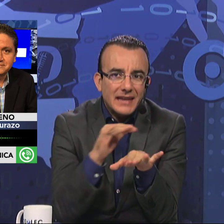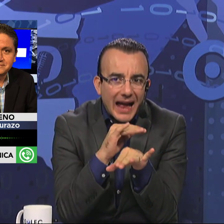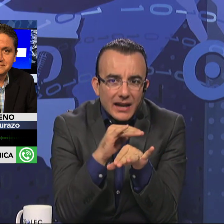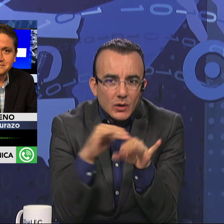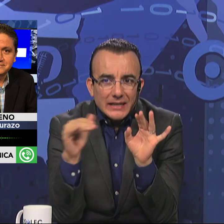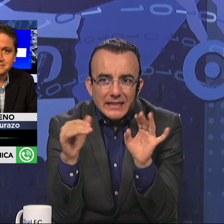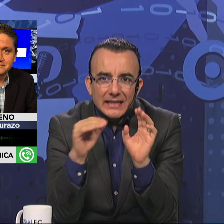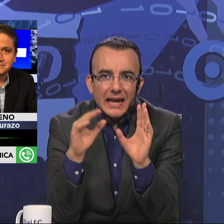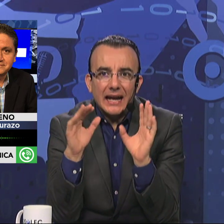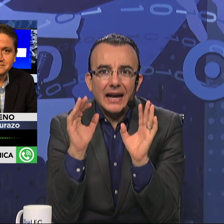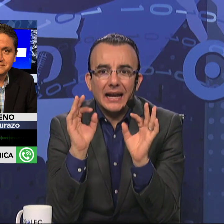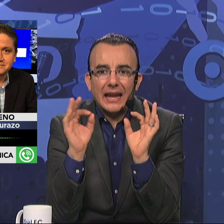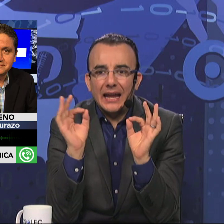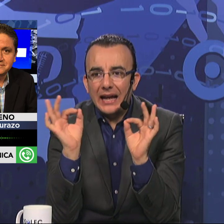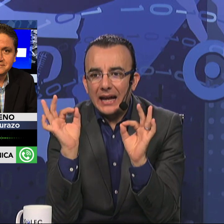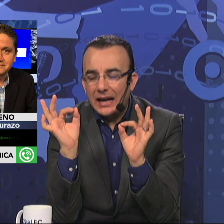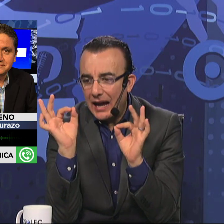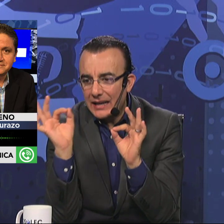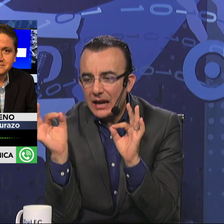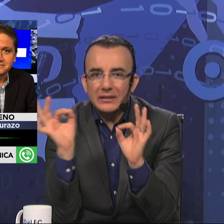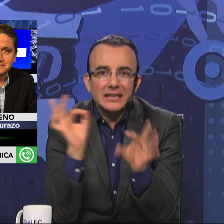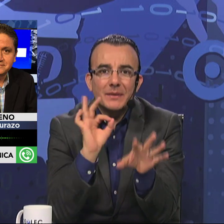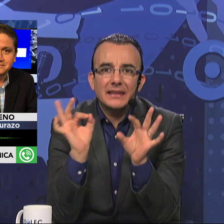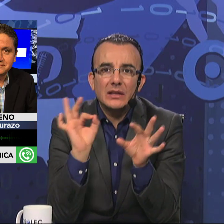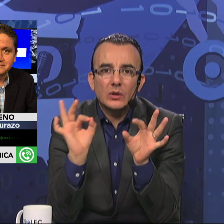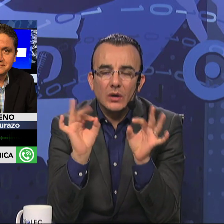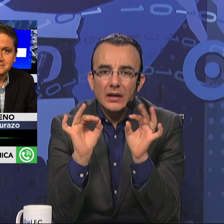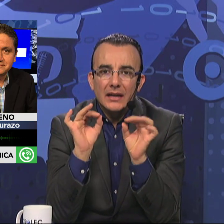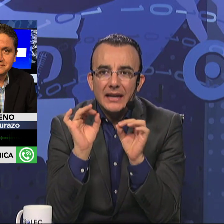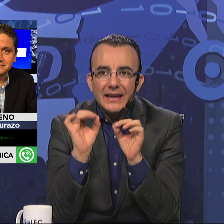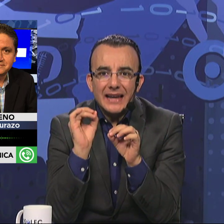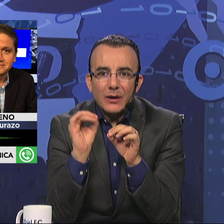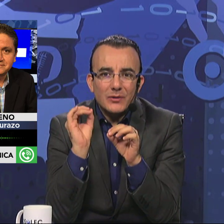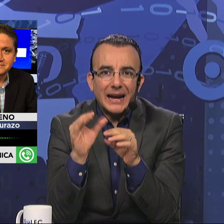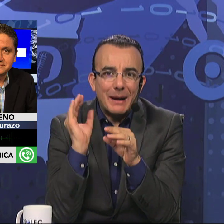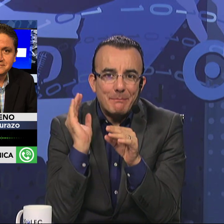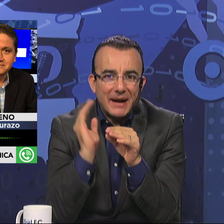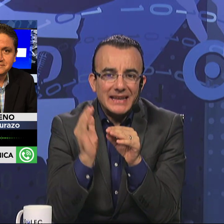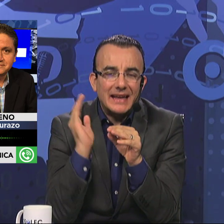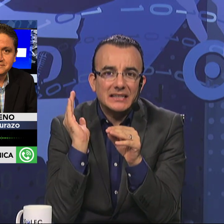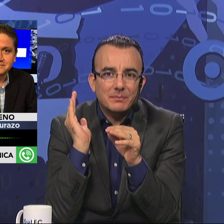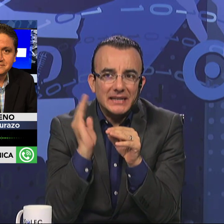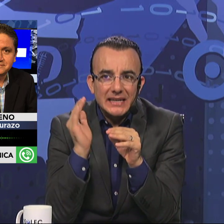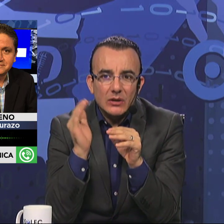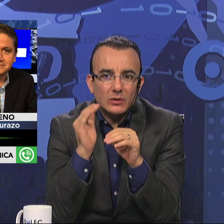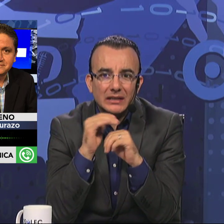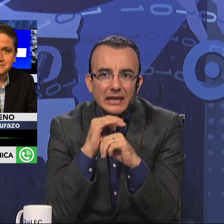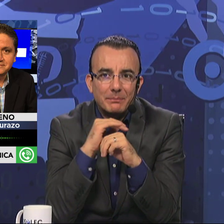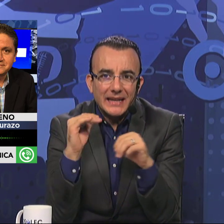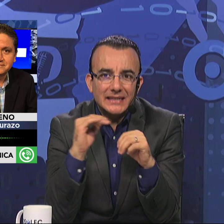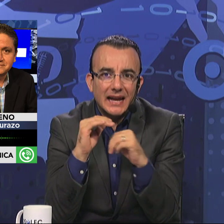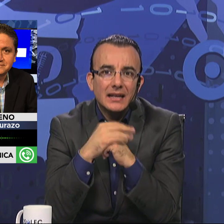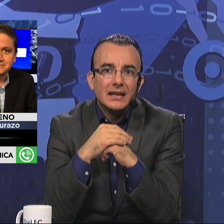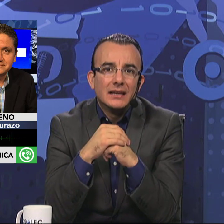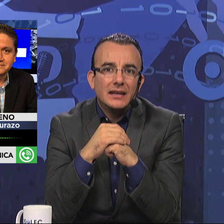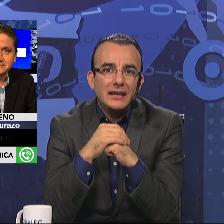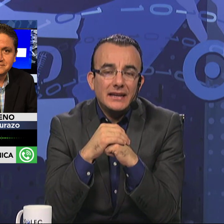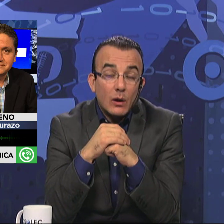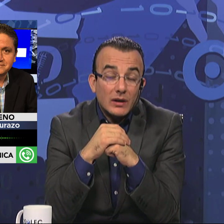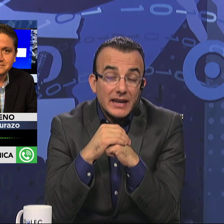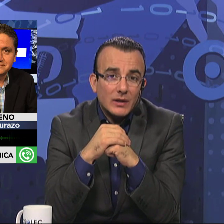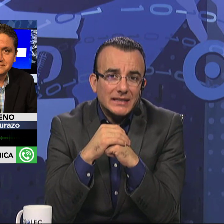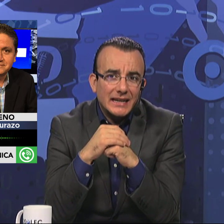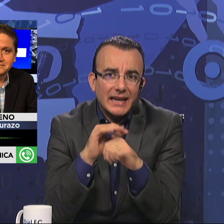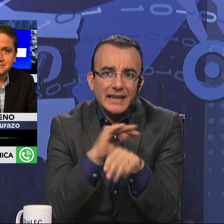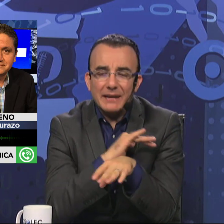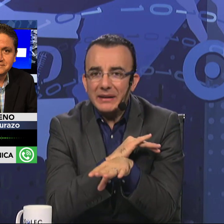Ya no necesita que haya un desmentido, no. Es ya una campaña de desprestigio contra la prensa. Y